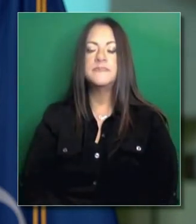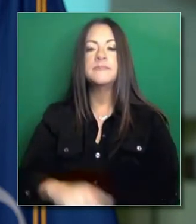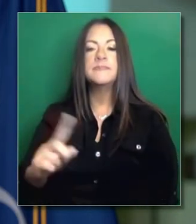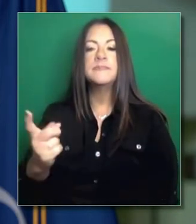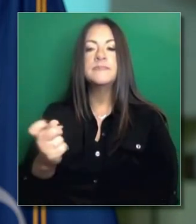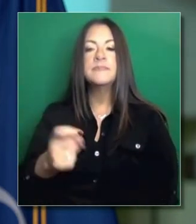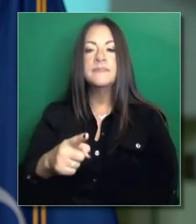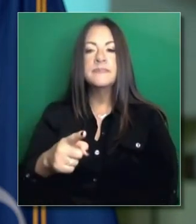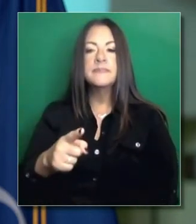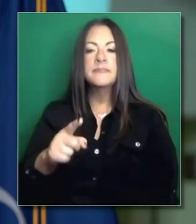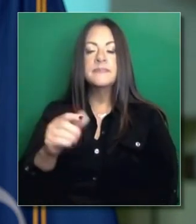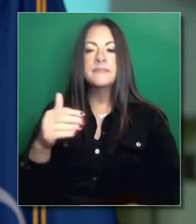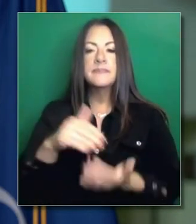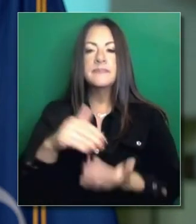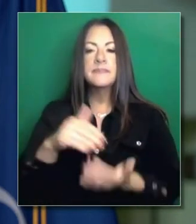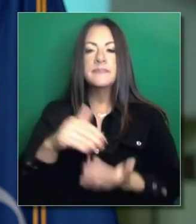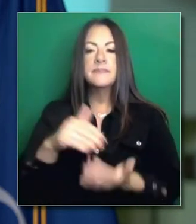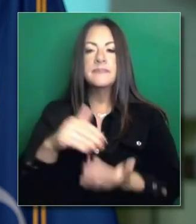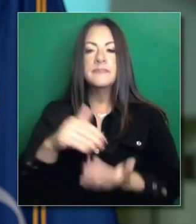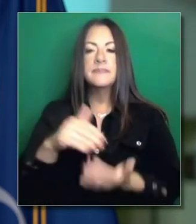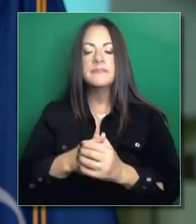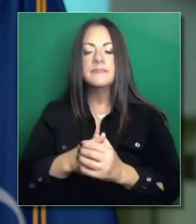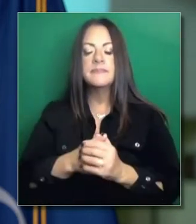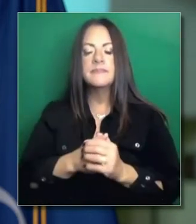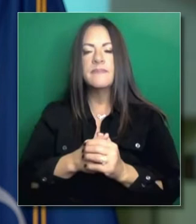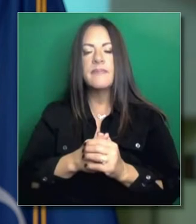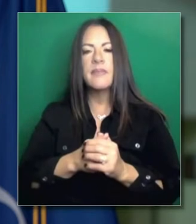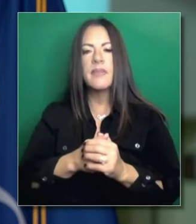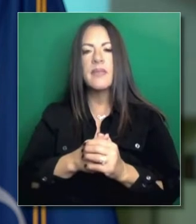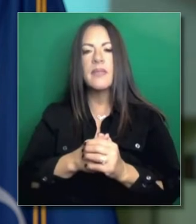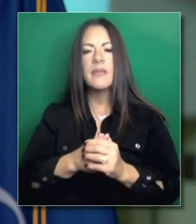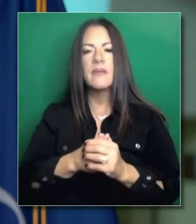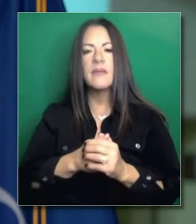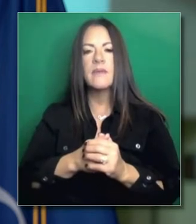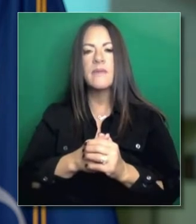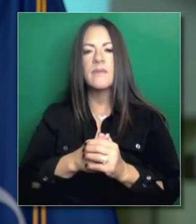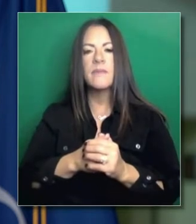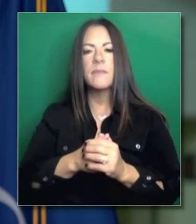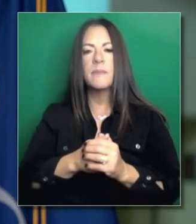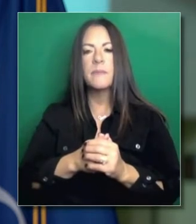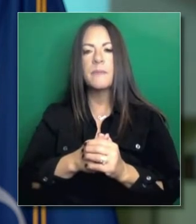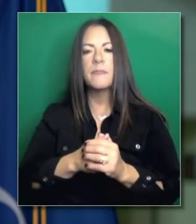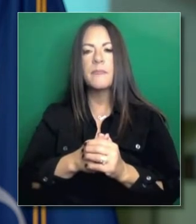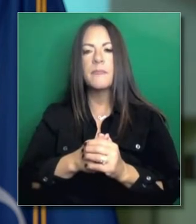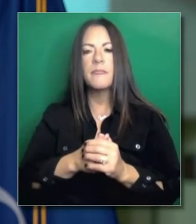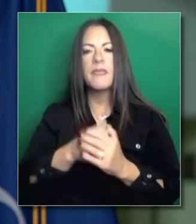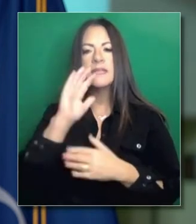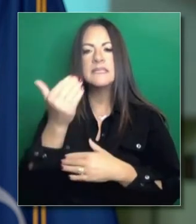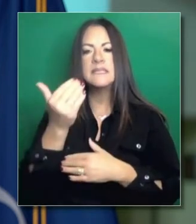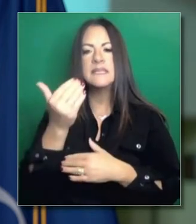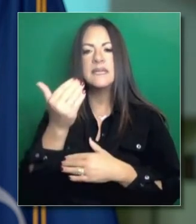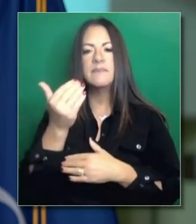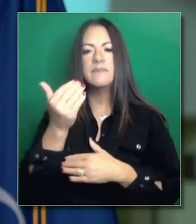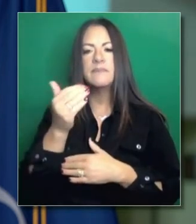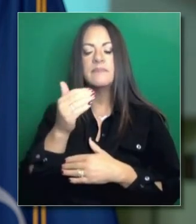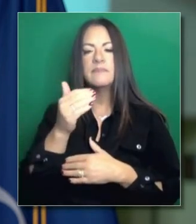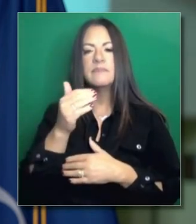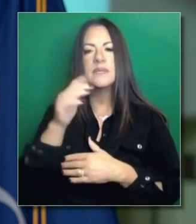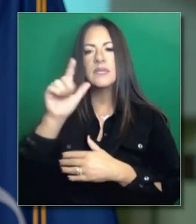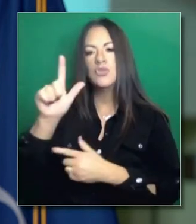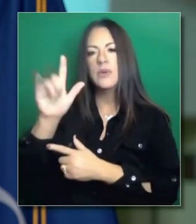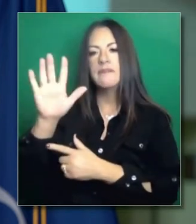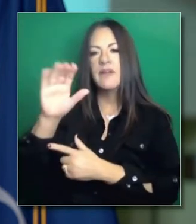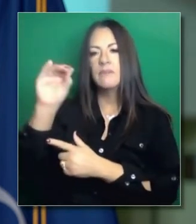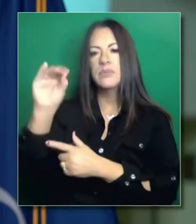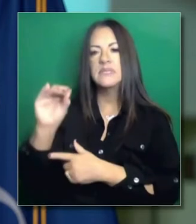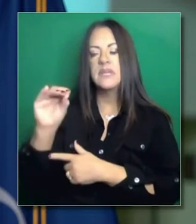Gobernador. Me gustaría. Darle. Seguimiento. A esta. Última. Pregunta. Qué tan grande. Es el factor. O sea. El 25 por